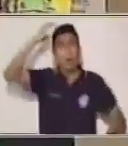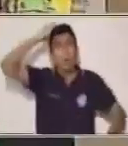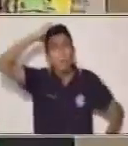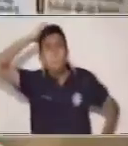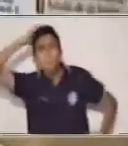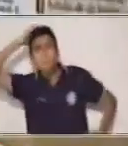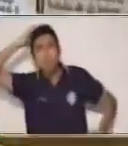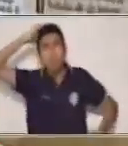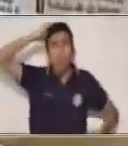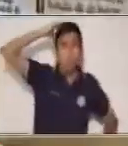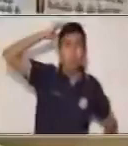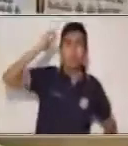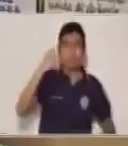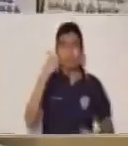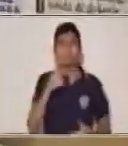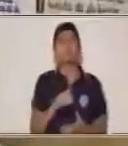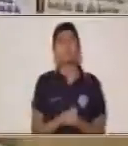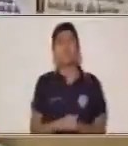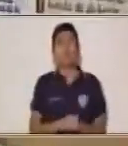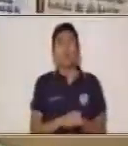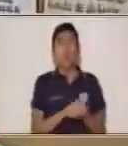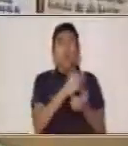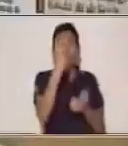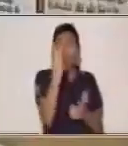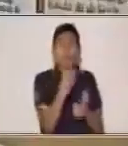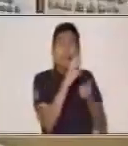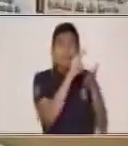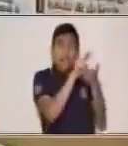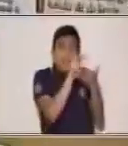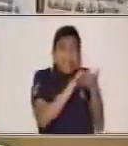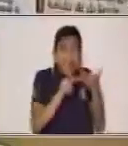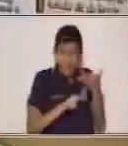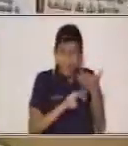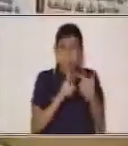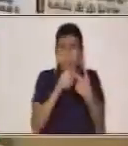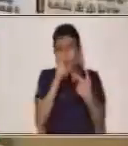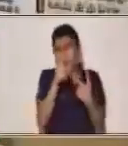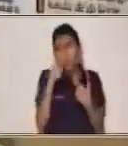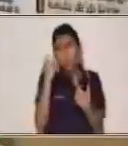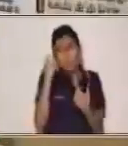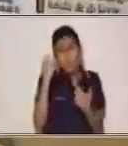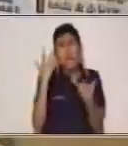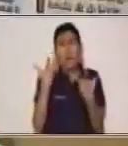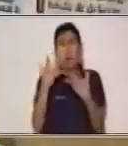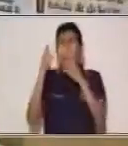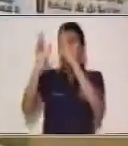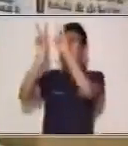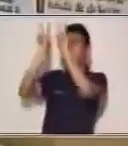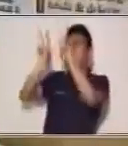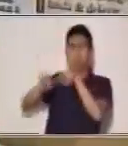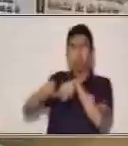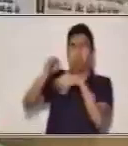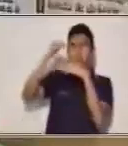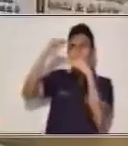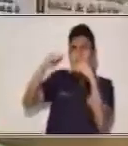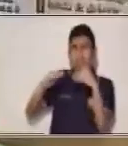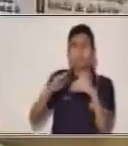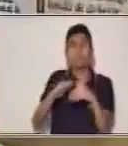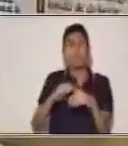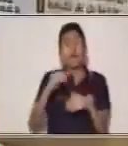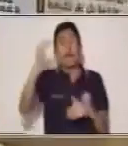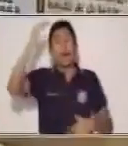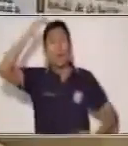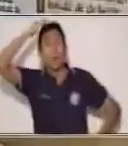a volverla a leer, pero vamos a identificar cada una de las partes. El mono barrigón vivía en la